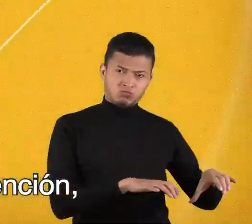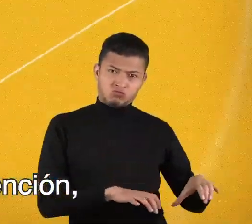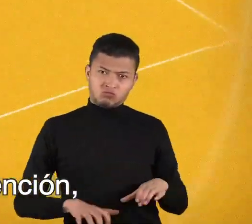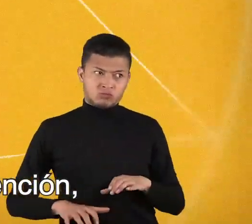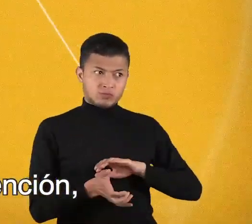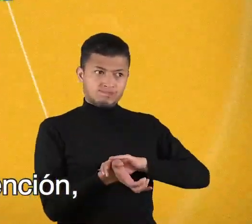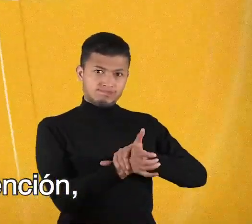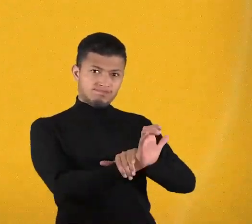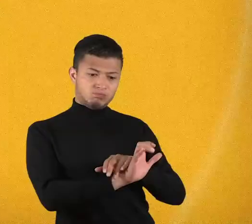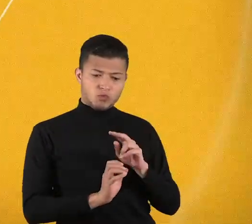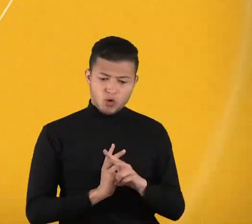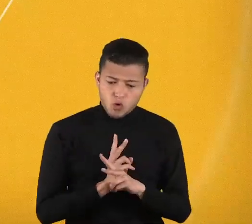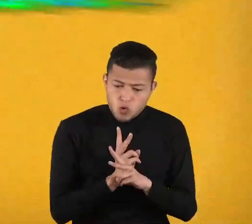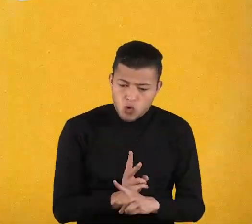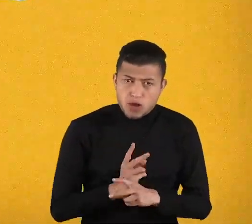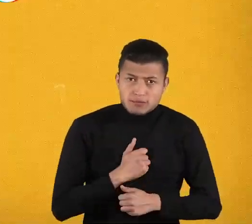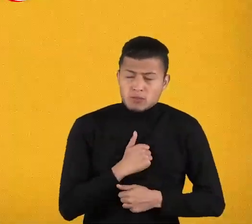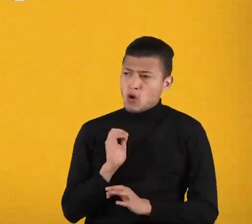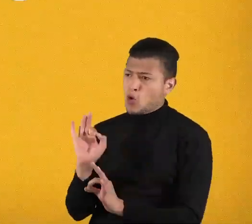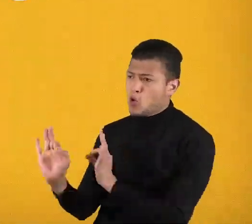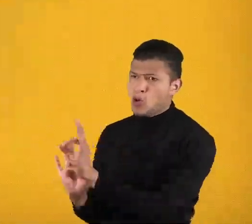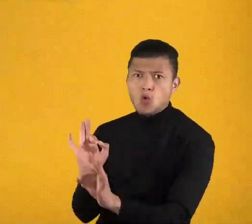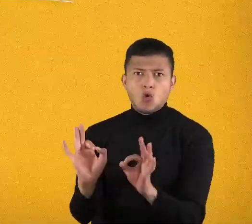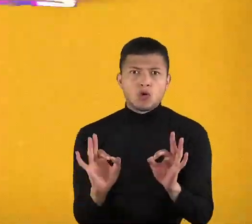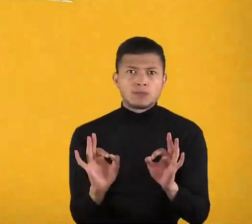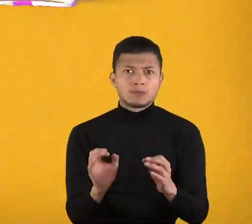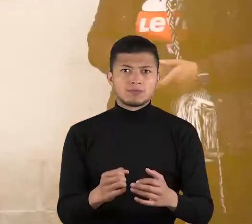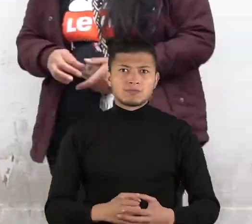comportamiento de prevención, autocuidado y cuidado mutuo.